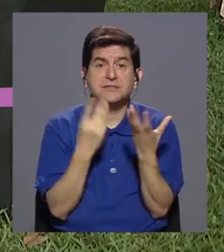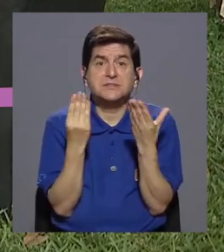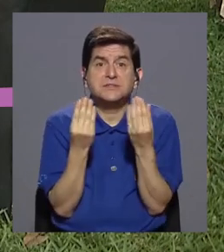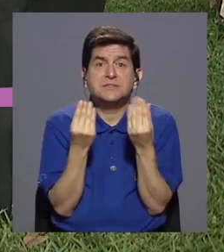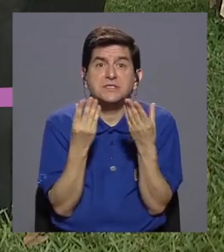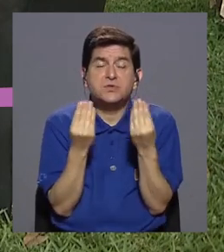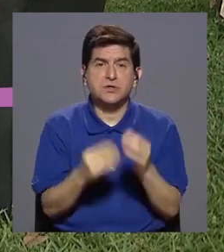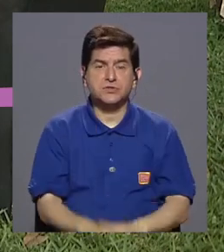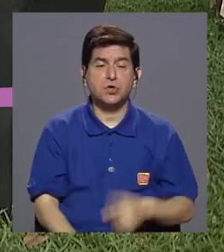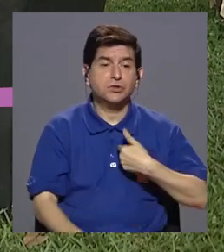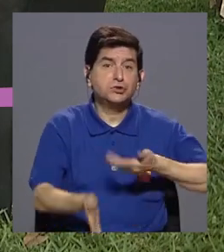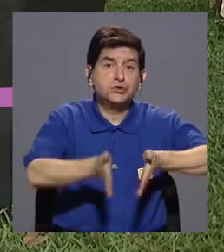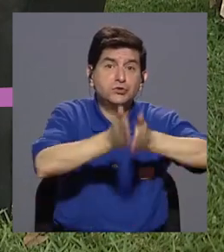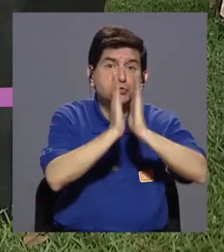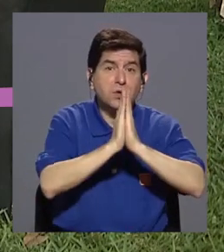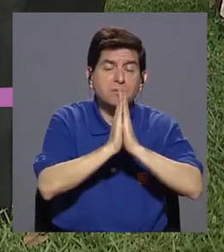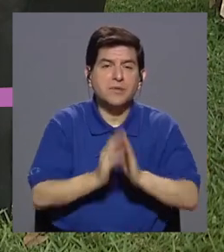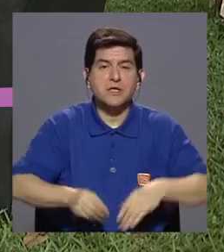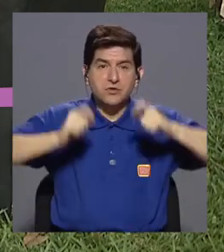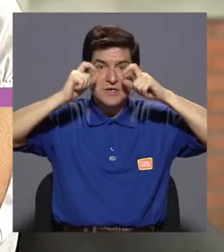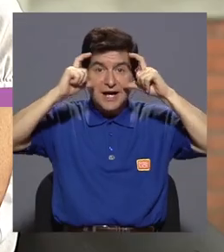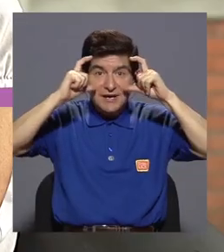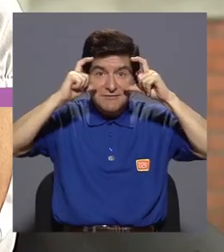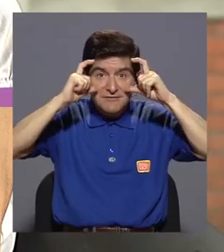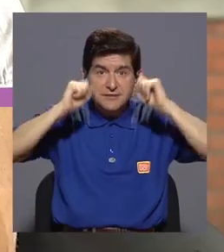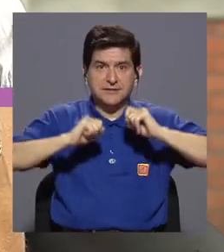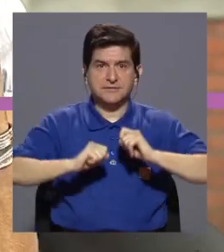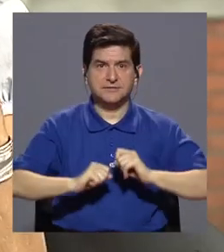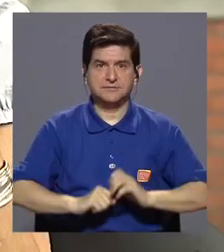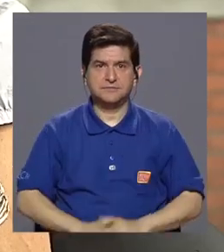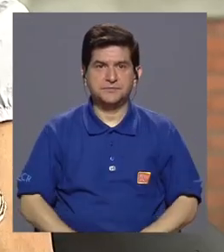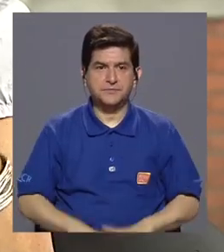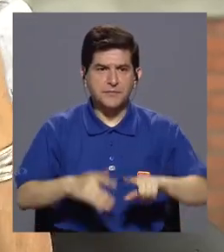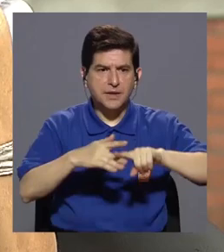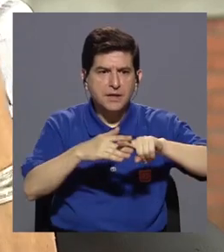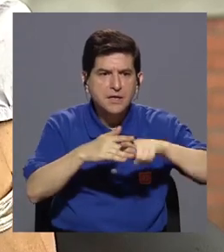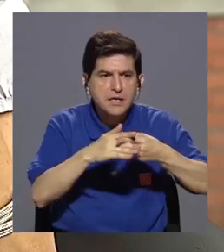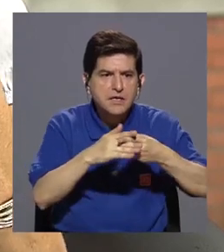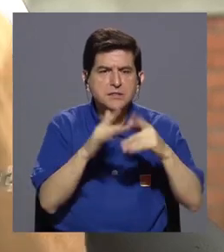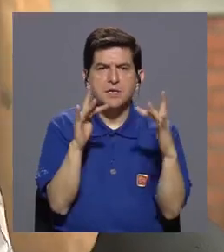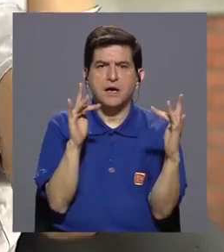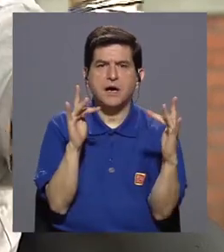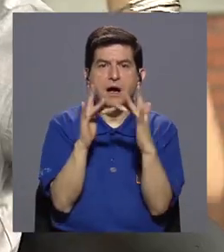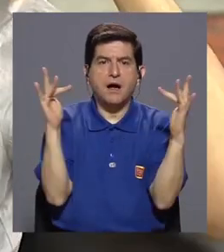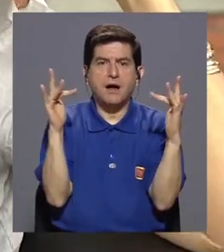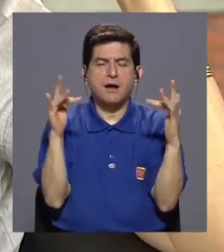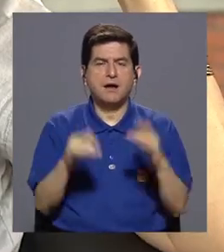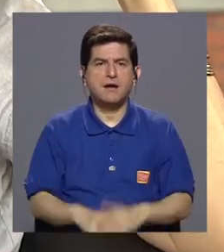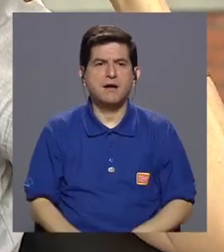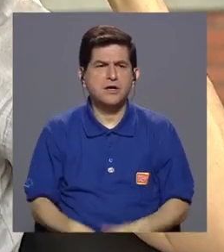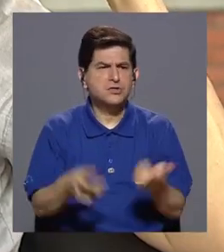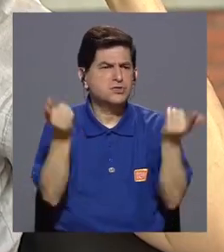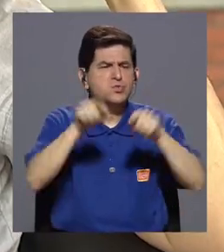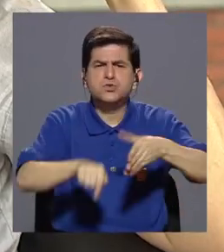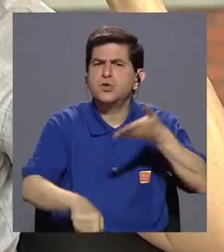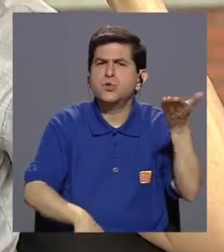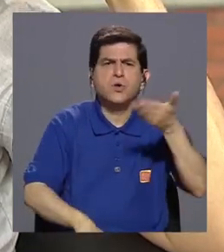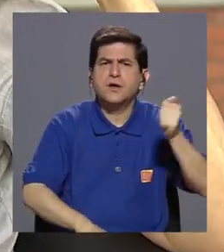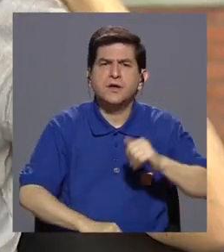miedo, cuando yo le pido que abra mucho los ojos, empieza a contactar con qué fue lo que ocurrió.